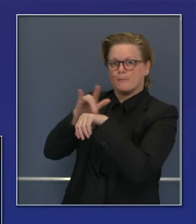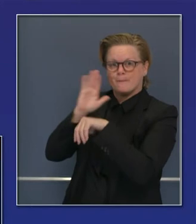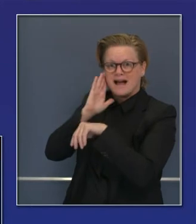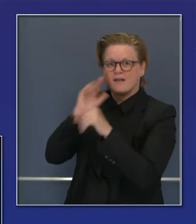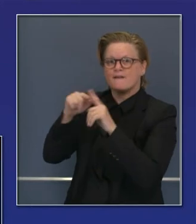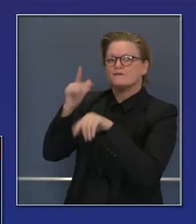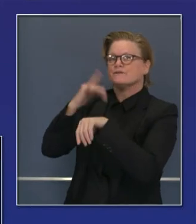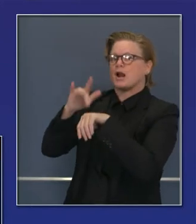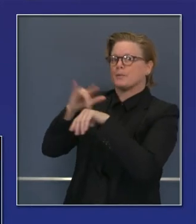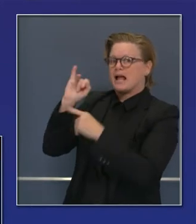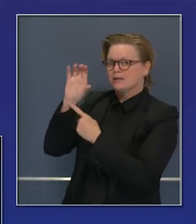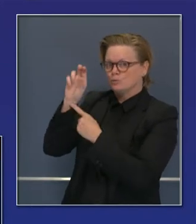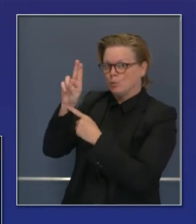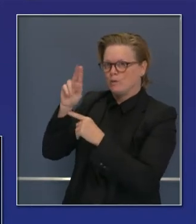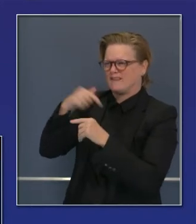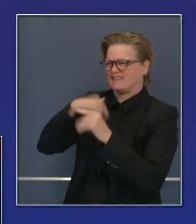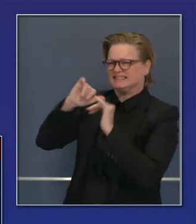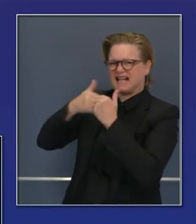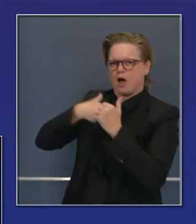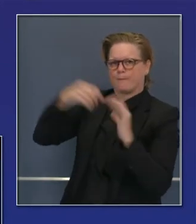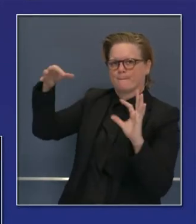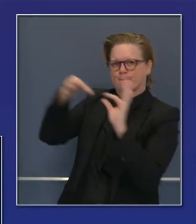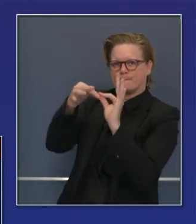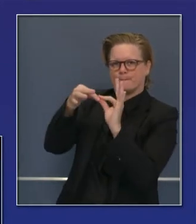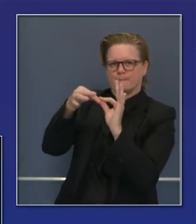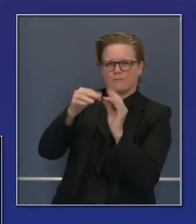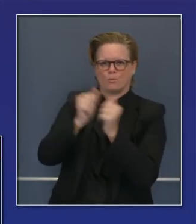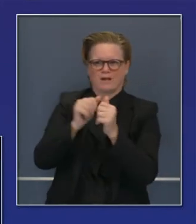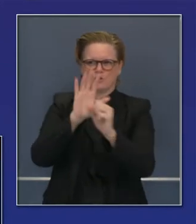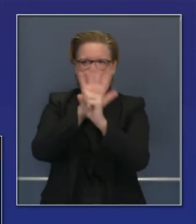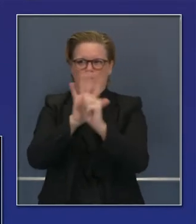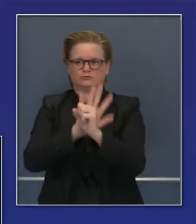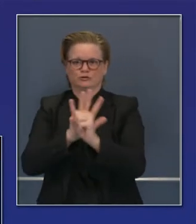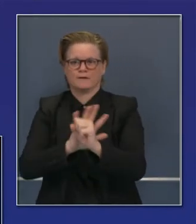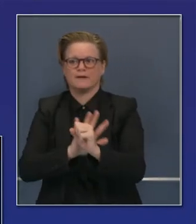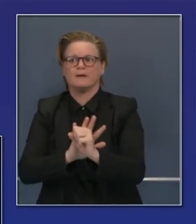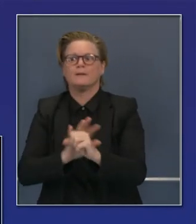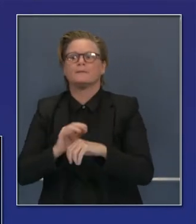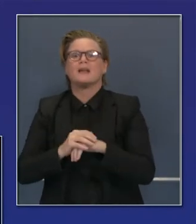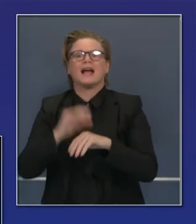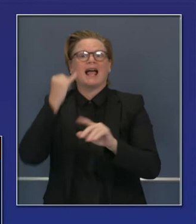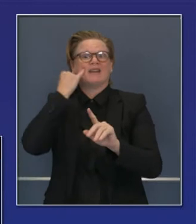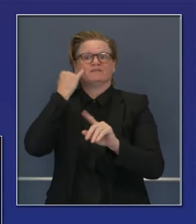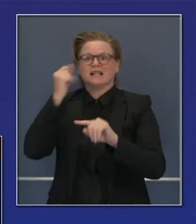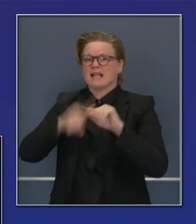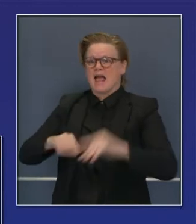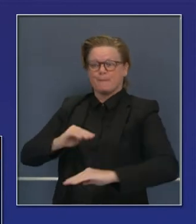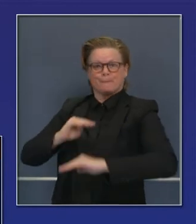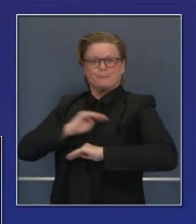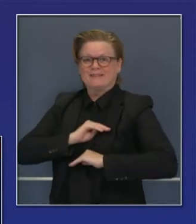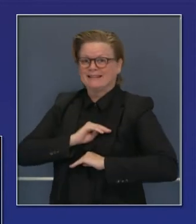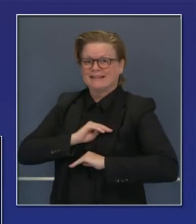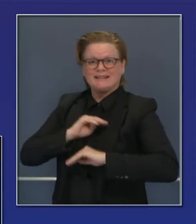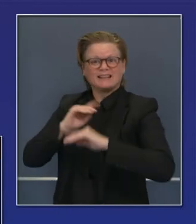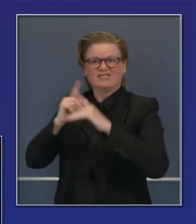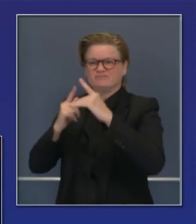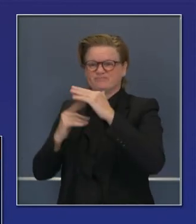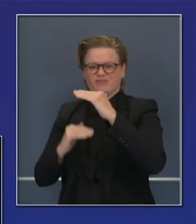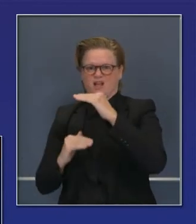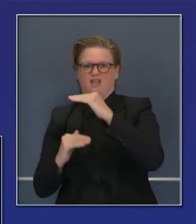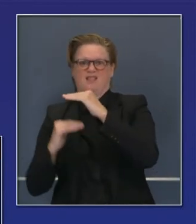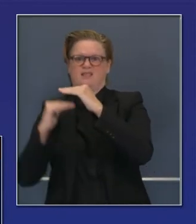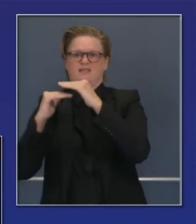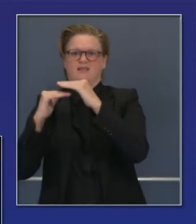Cuando no pueden cumplir con la capacidad necesaria en algún condado en particular, contamos con los condados